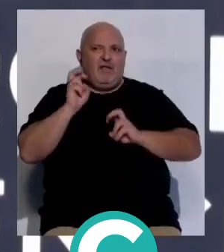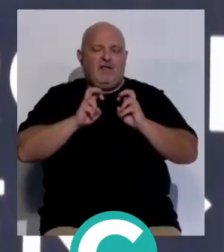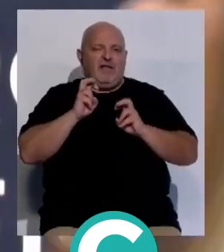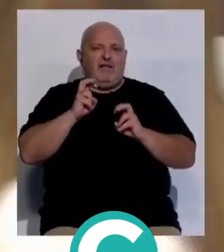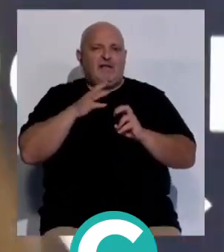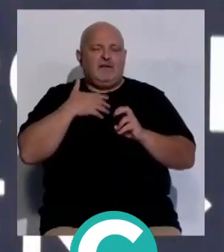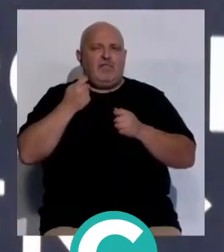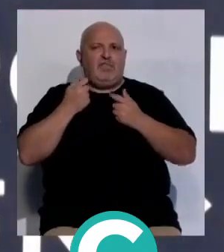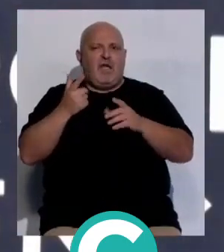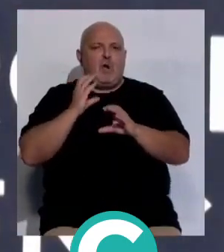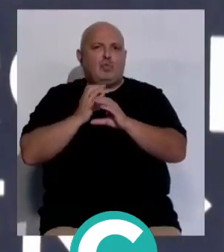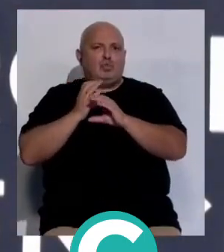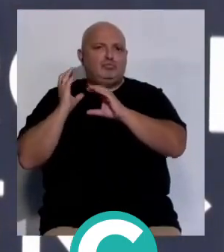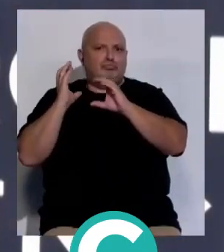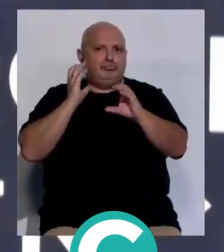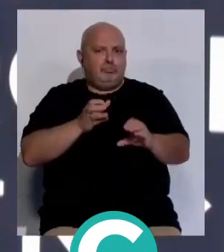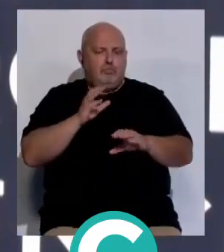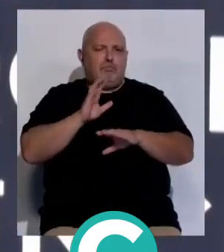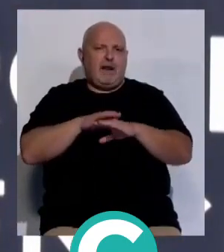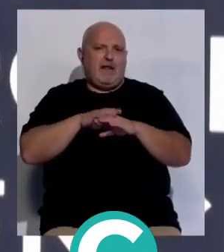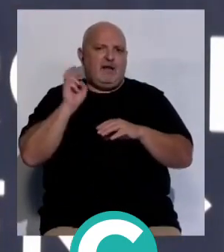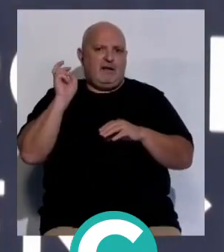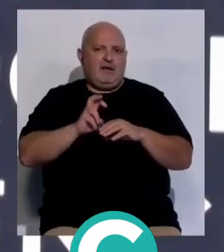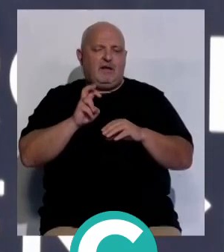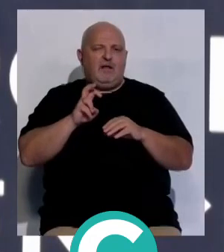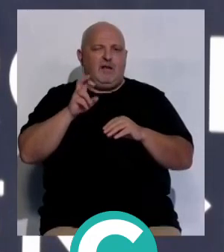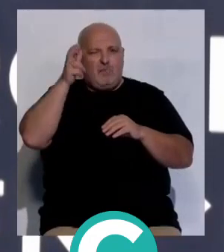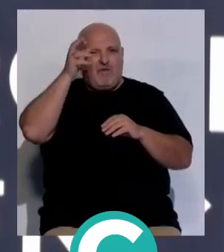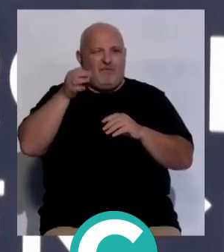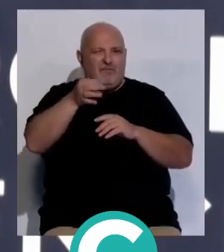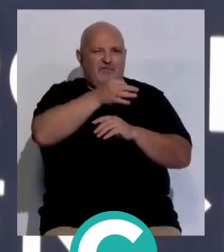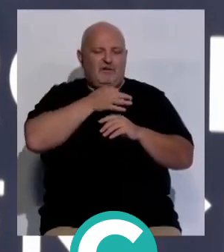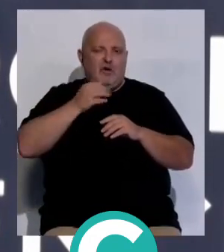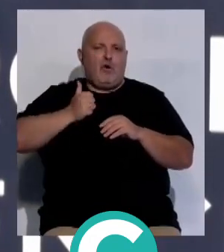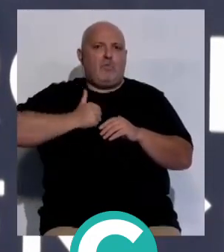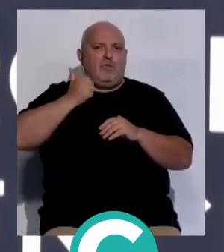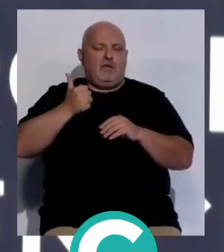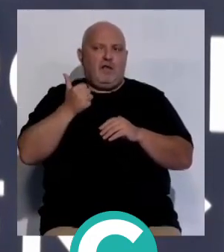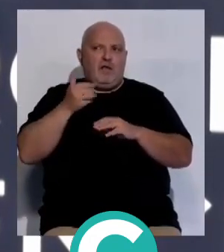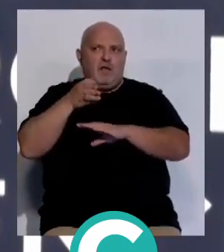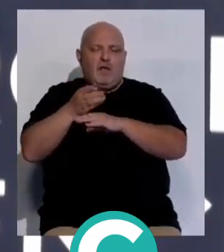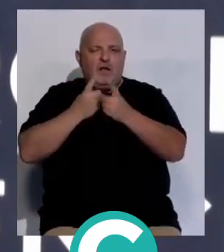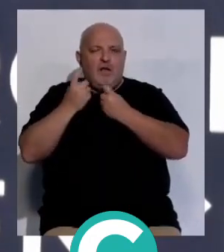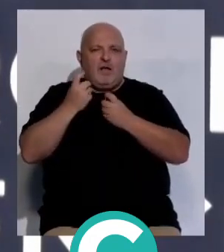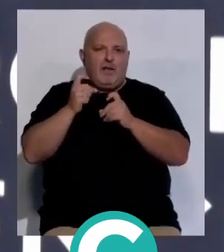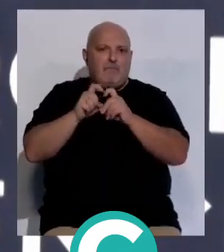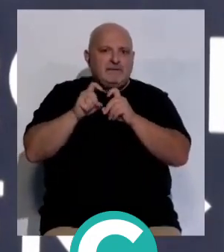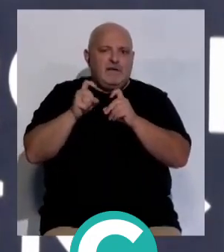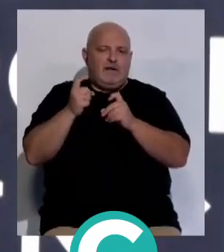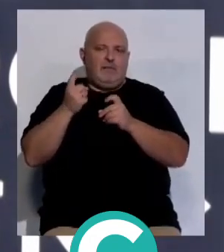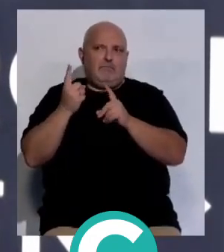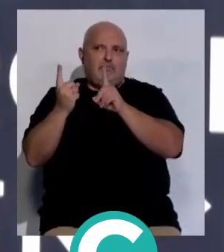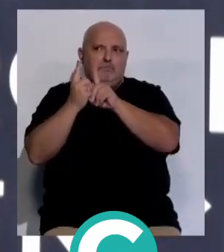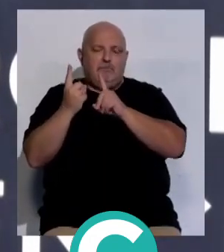aquí, que incluso le hemos facilitado autobuses para que puedan desplazarse desde sus localidades para tener esa oportunidad de acercarse a la empresa con la